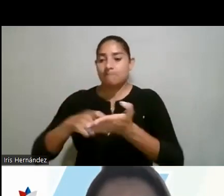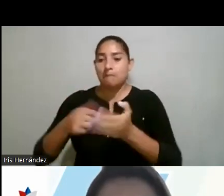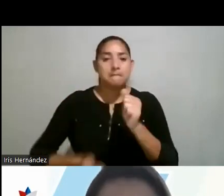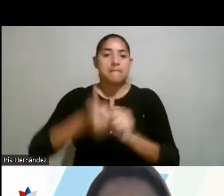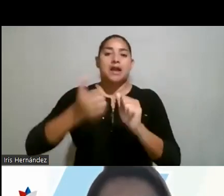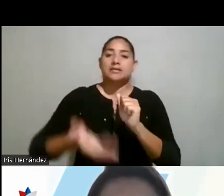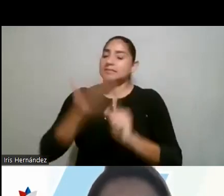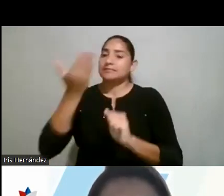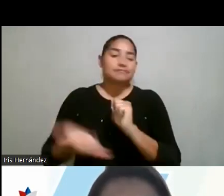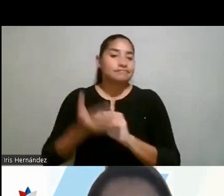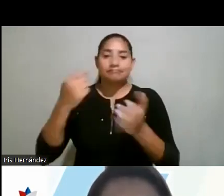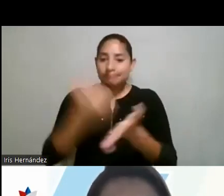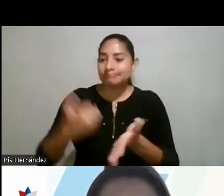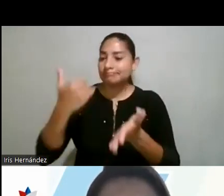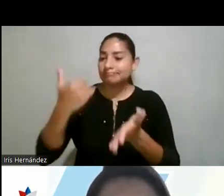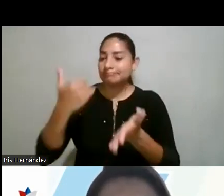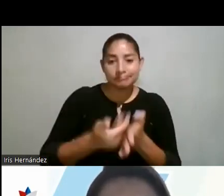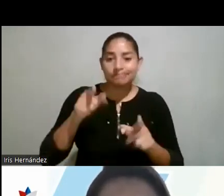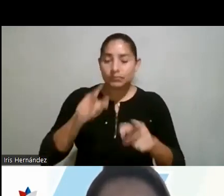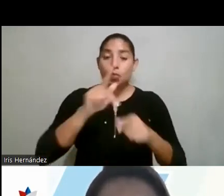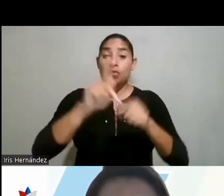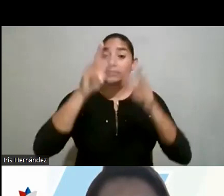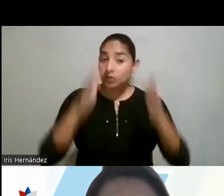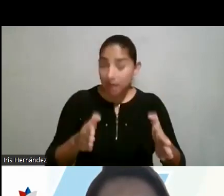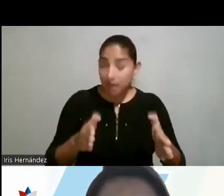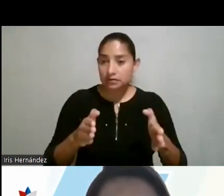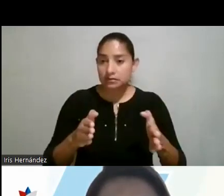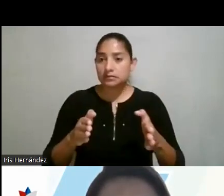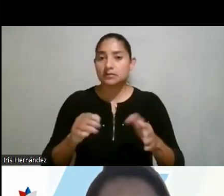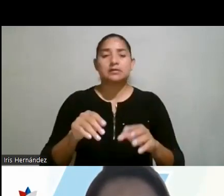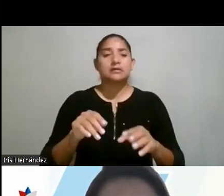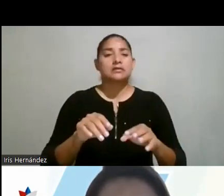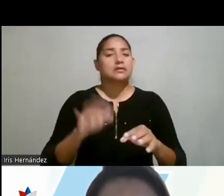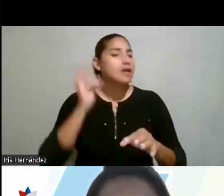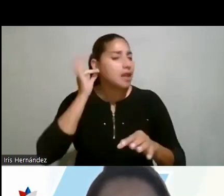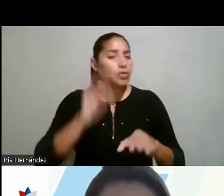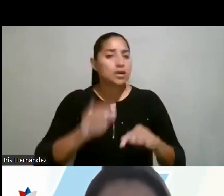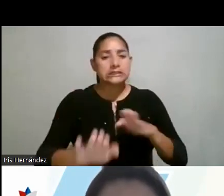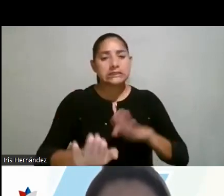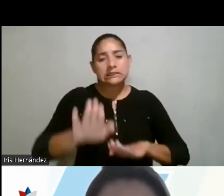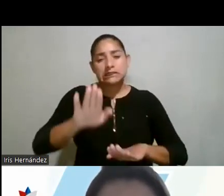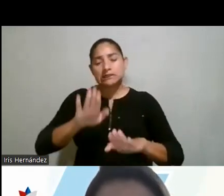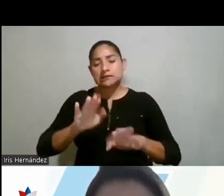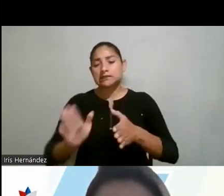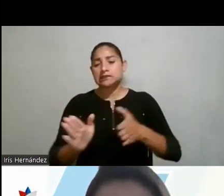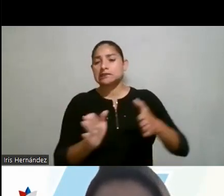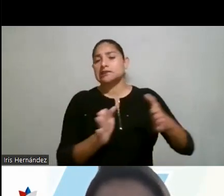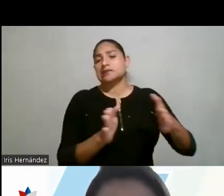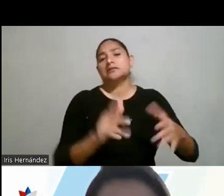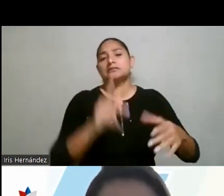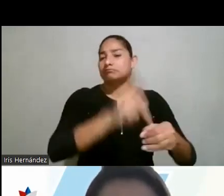intensiva de este tipo de profesionales, es cuando las mujeres más bien están dejando de